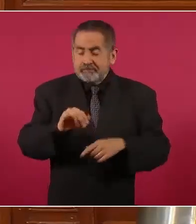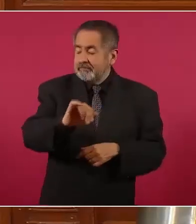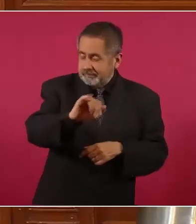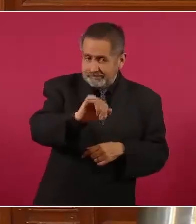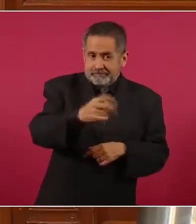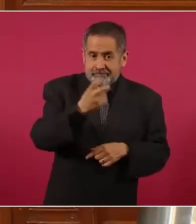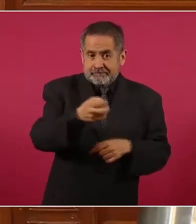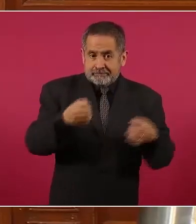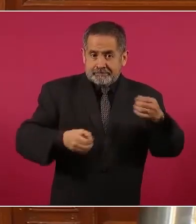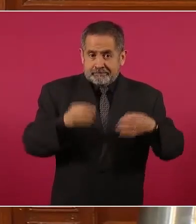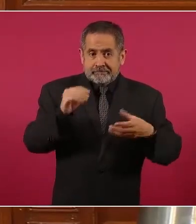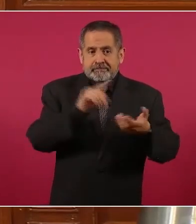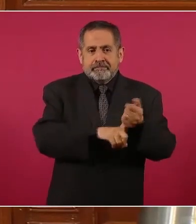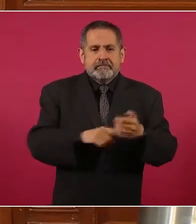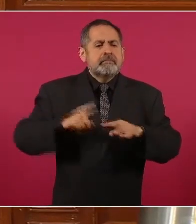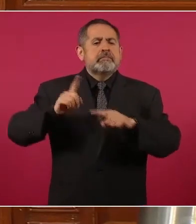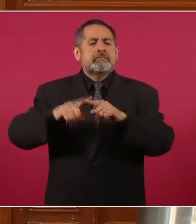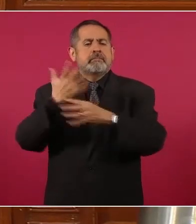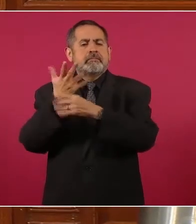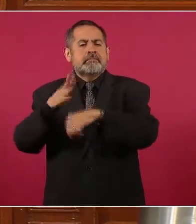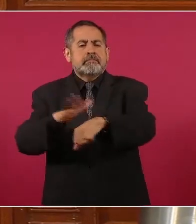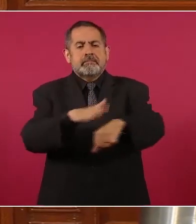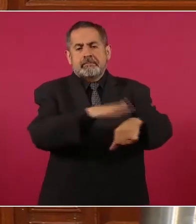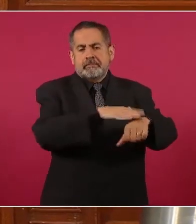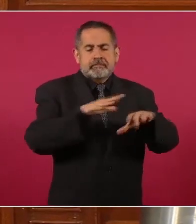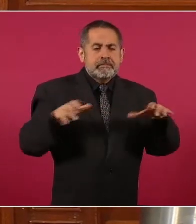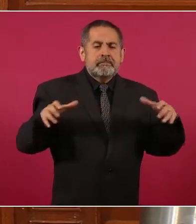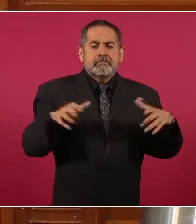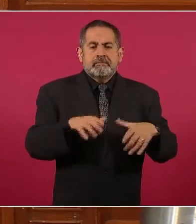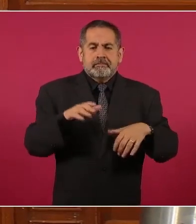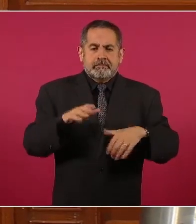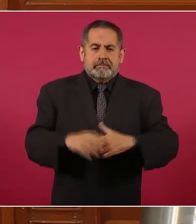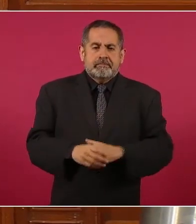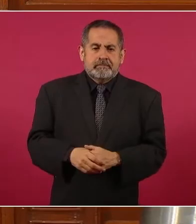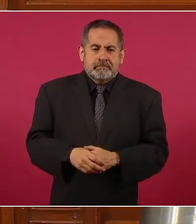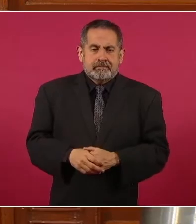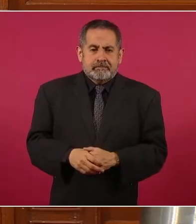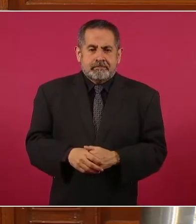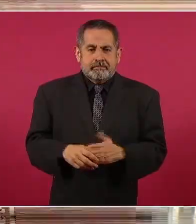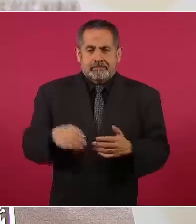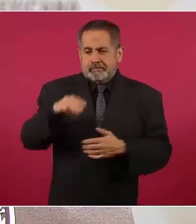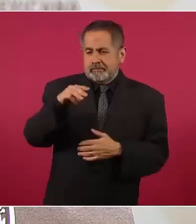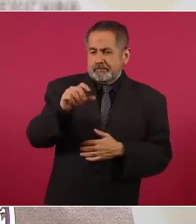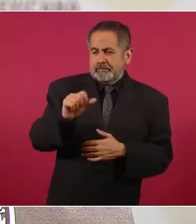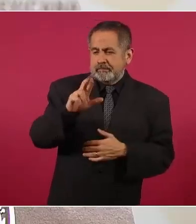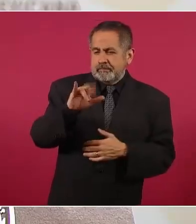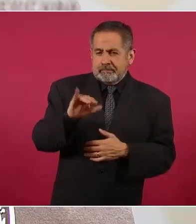¿Quién convocó? Mario Vargas Llosa.